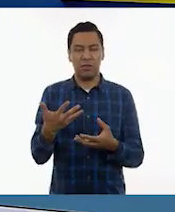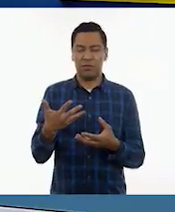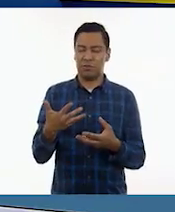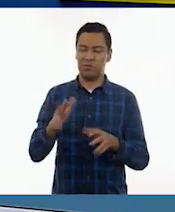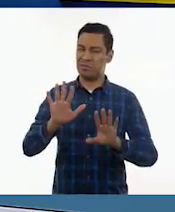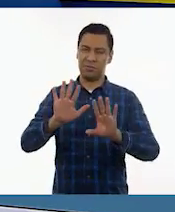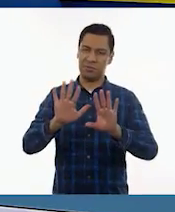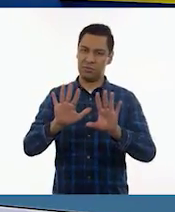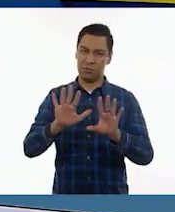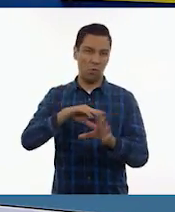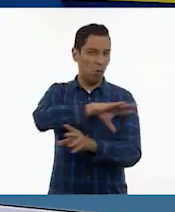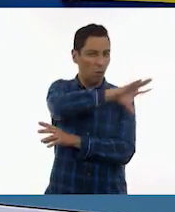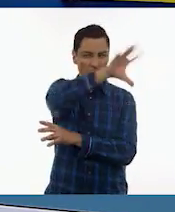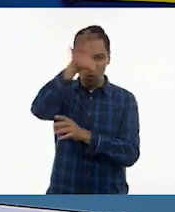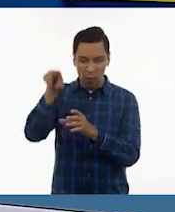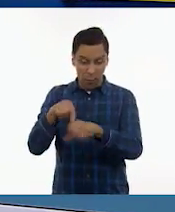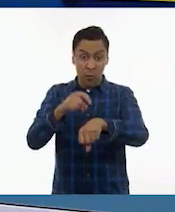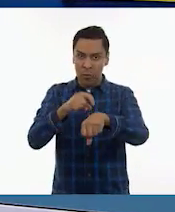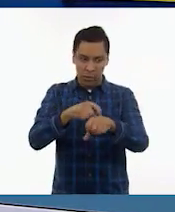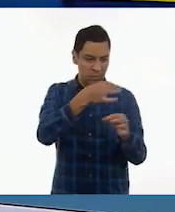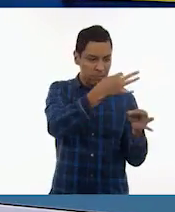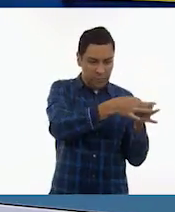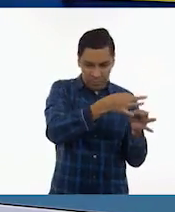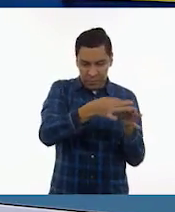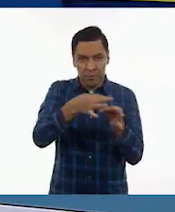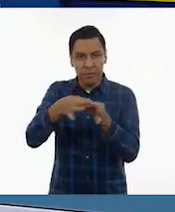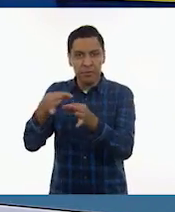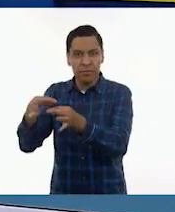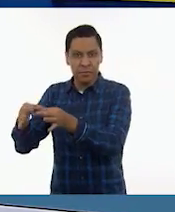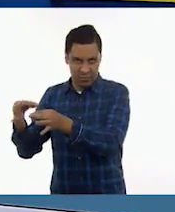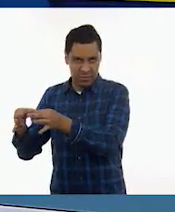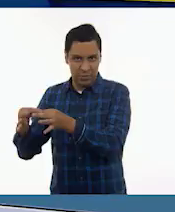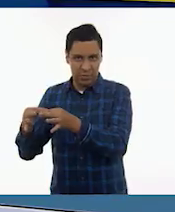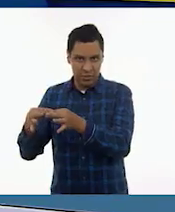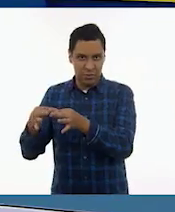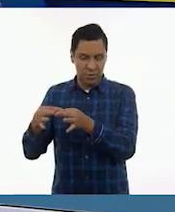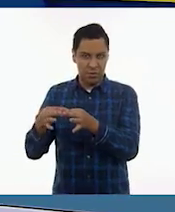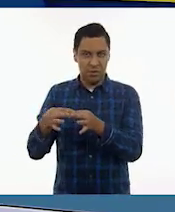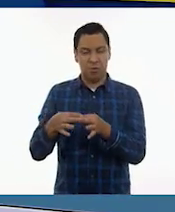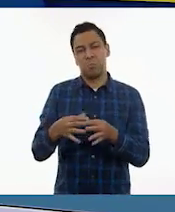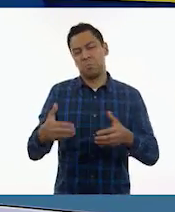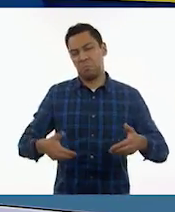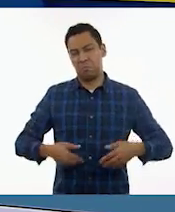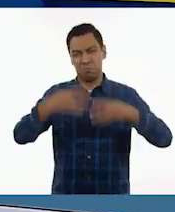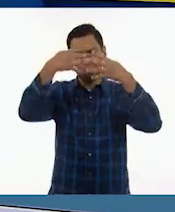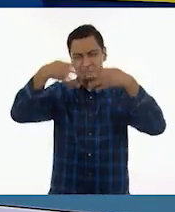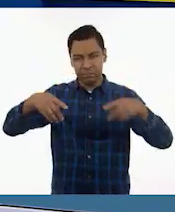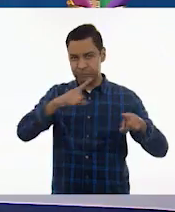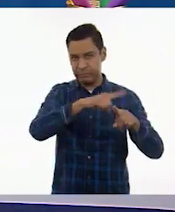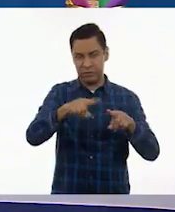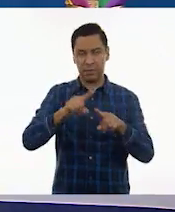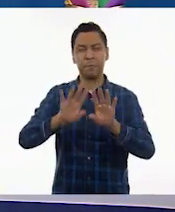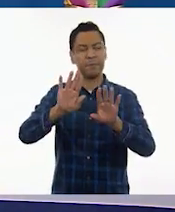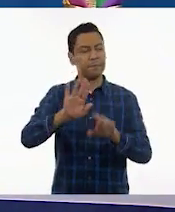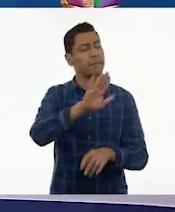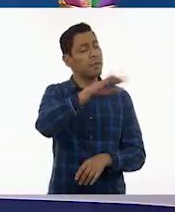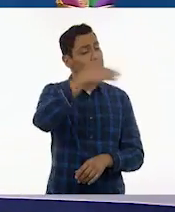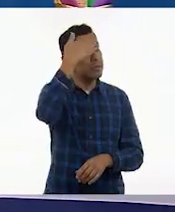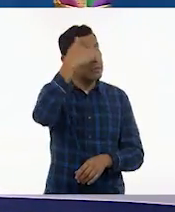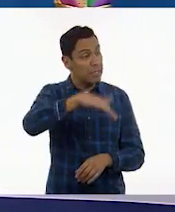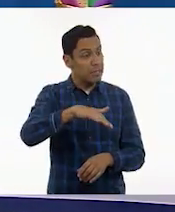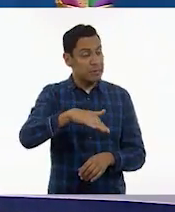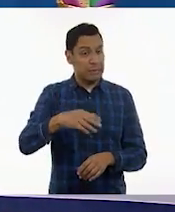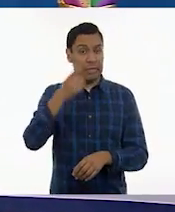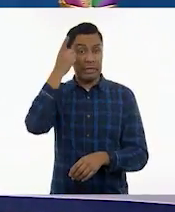porque ya se empiezan a tomar los tiempos que van a durar realmente la representación. Incluso, ¿qué crees? Entonces, déjame contarte que hay